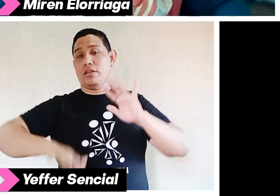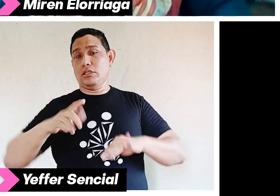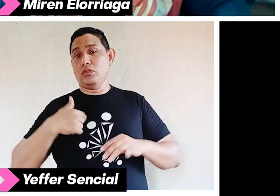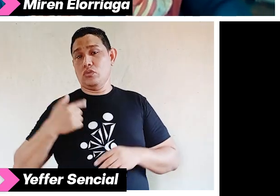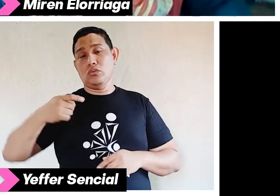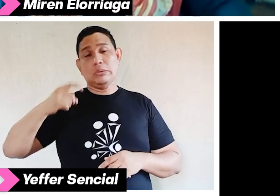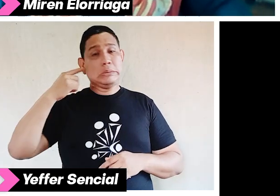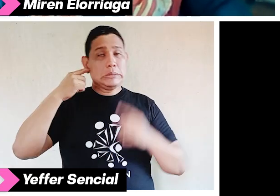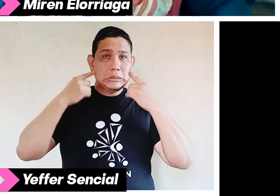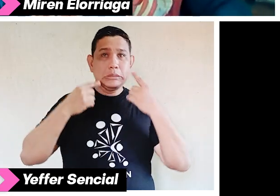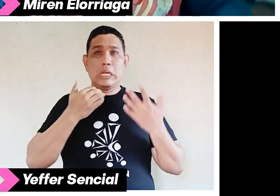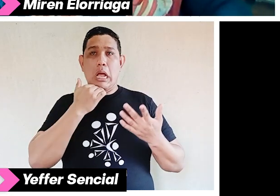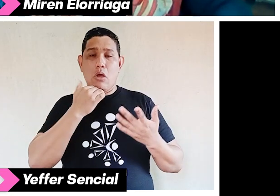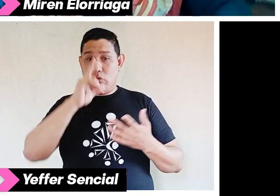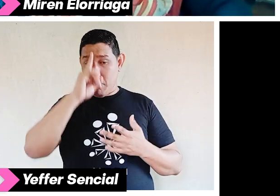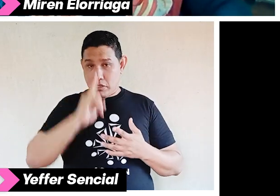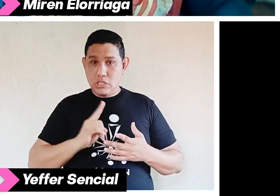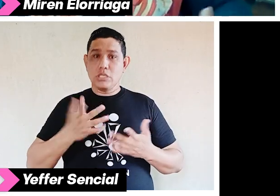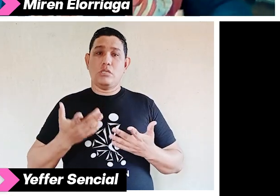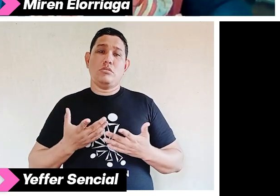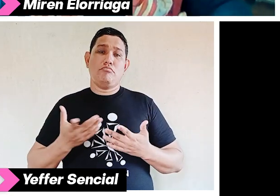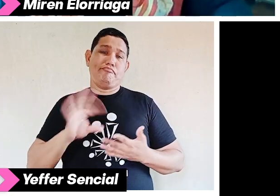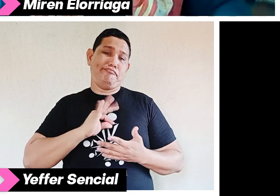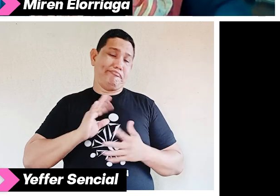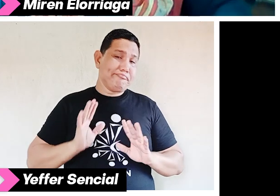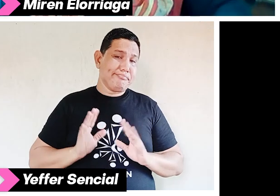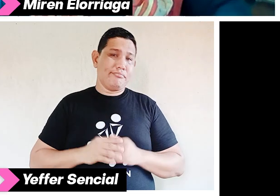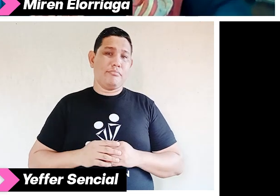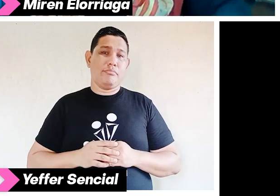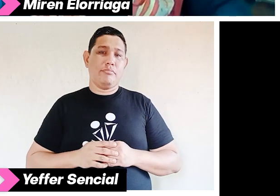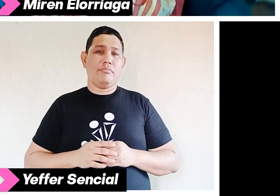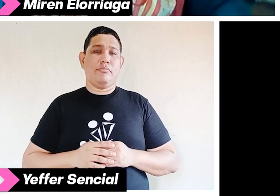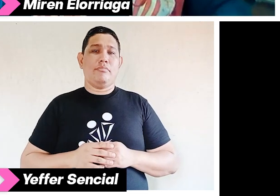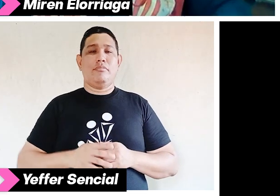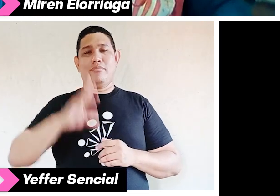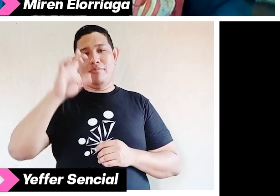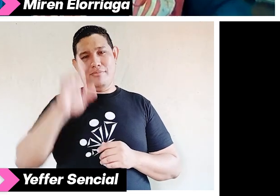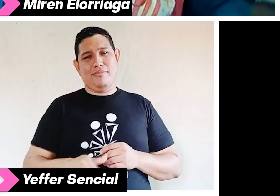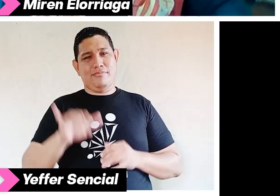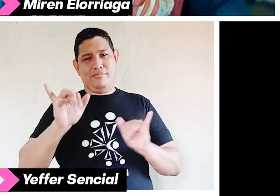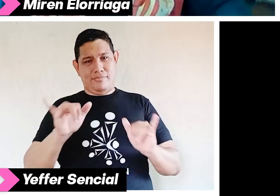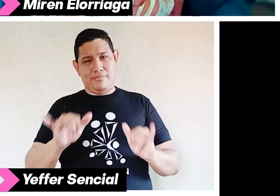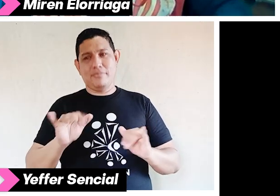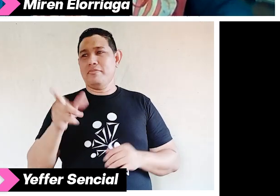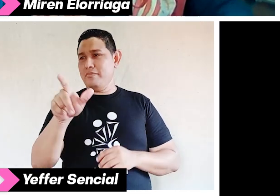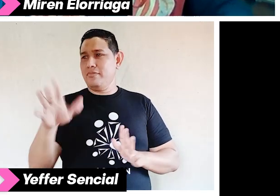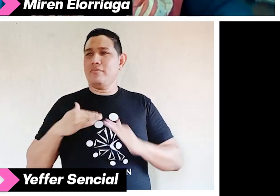alguna deficiencia no ocasionen. Pero que sea de la misma manera o de manera diferente